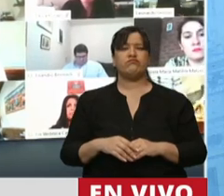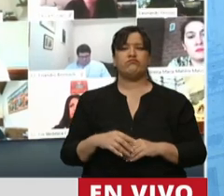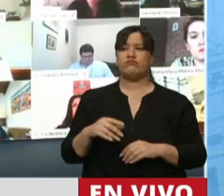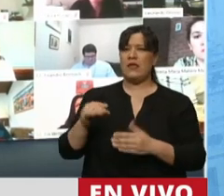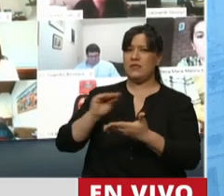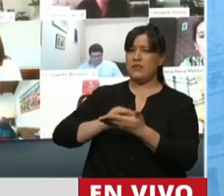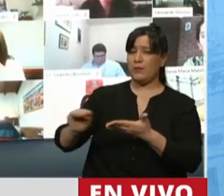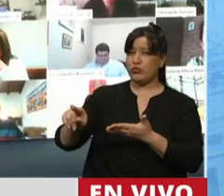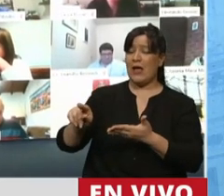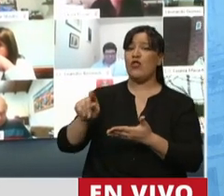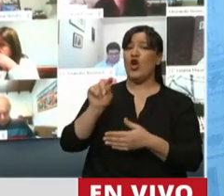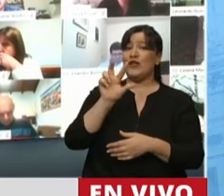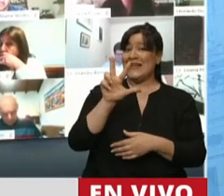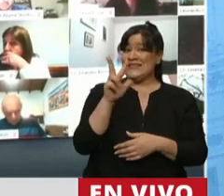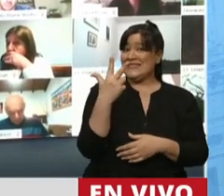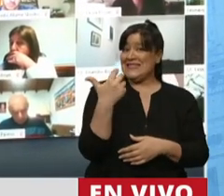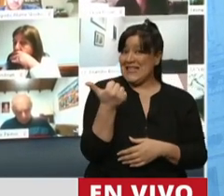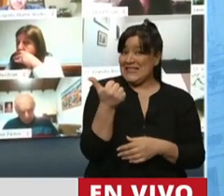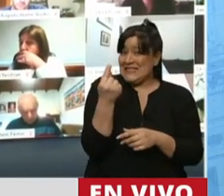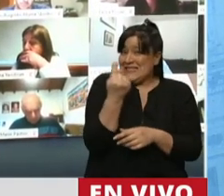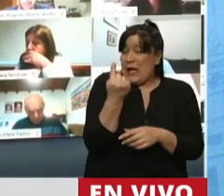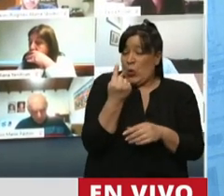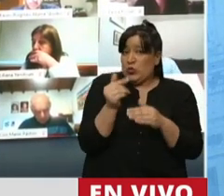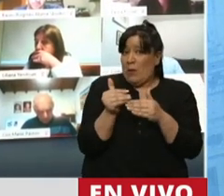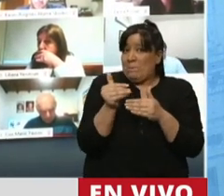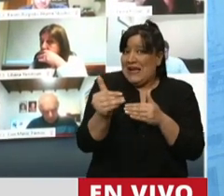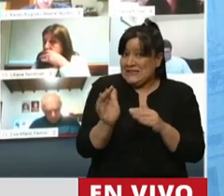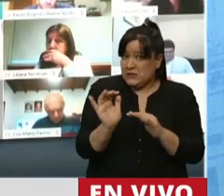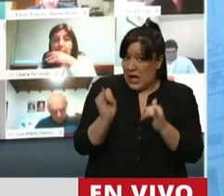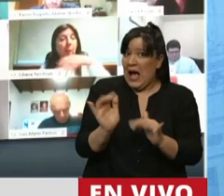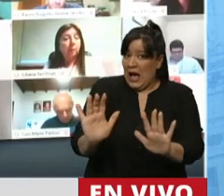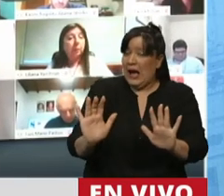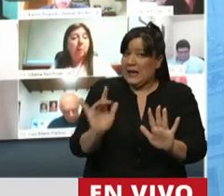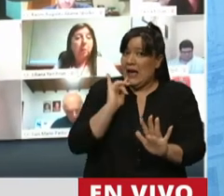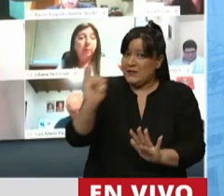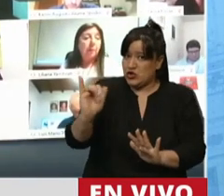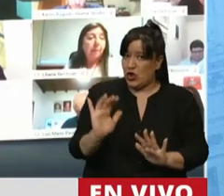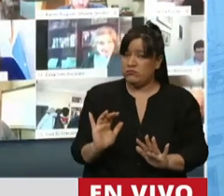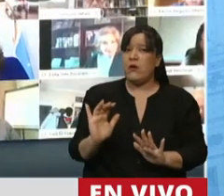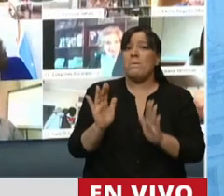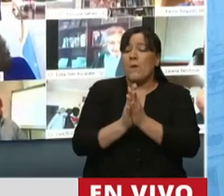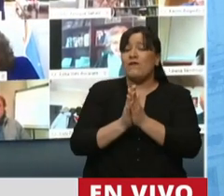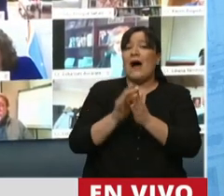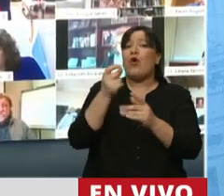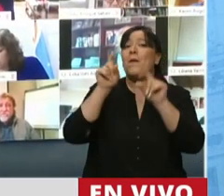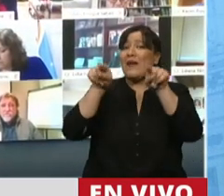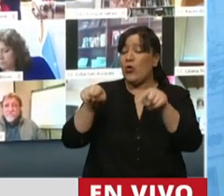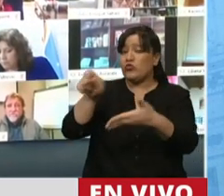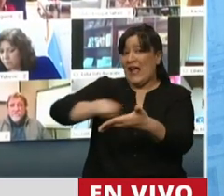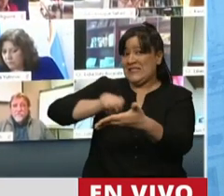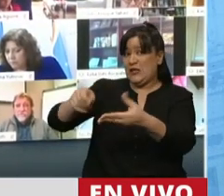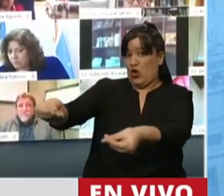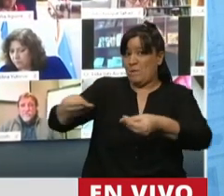Diputado, está a 36 segundos, pasado de su tiempo, y acerque por escrito la pregunta. Si